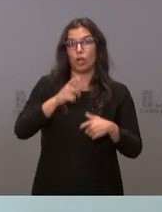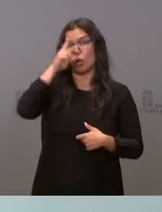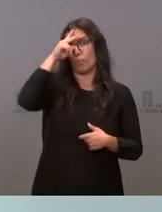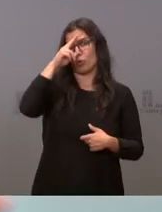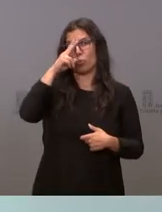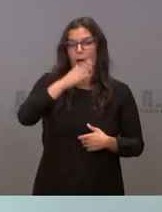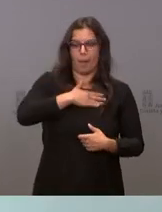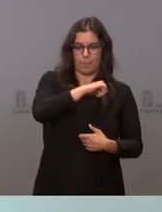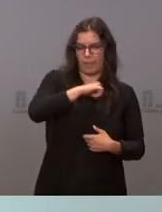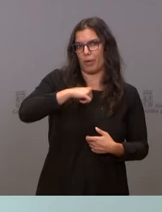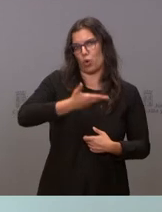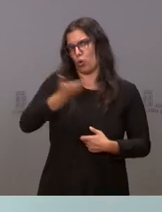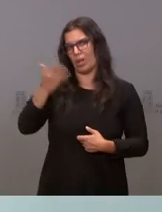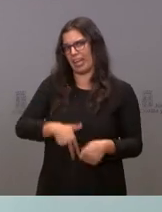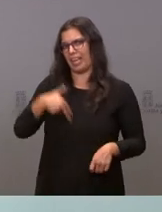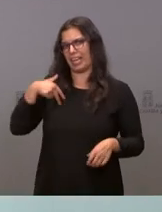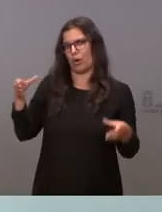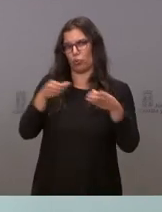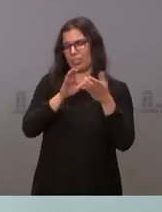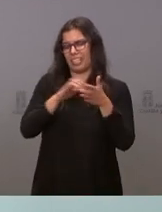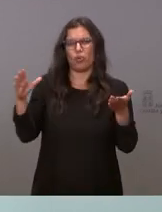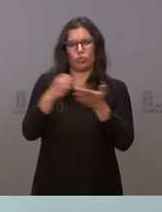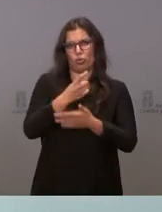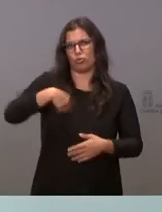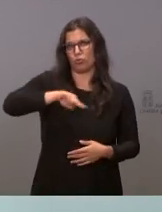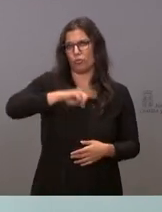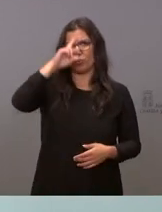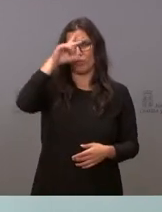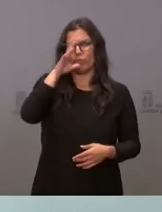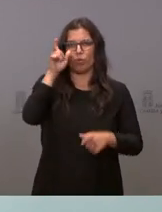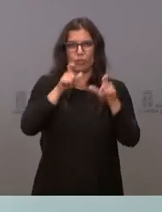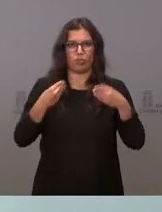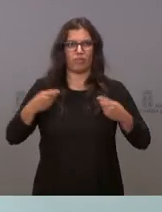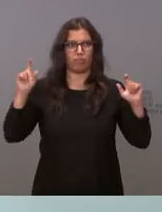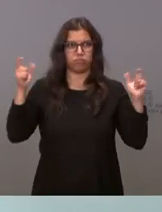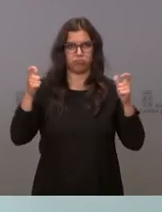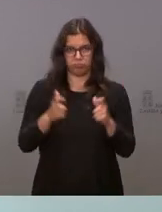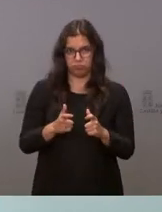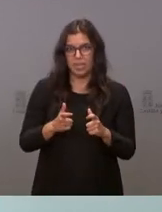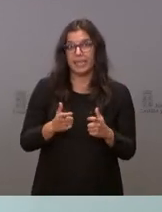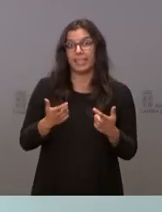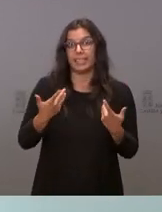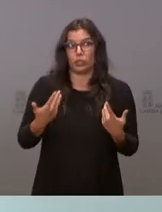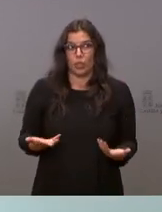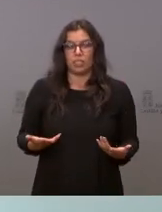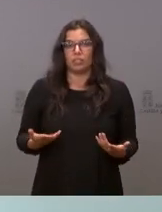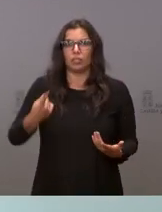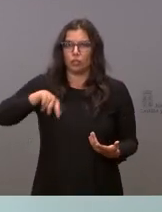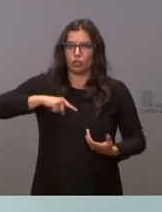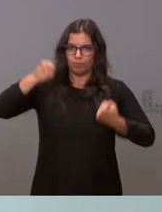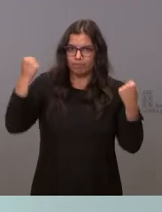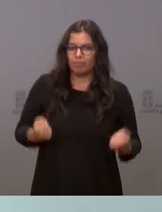pero a la Junta de Castilla y León a todas las personas de nuestra comunidad y hemos insistido en que se tiene que hacer una